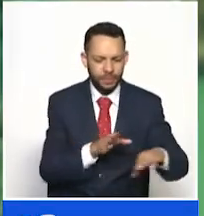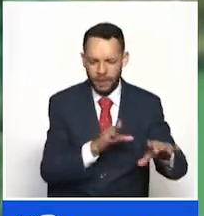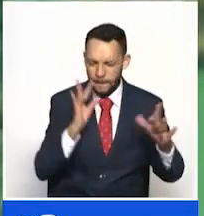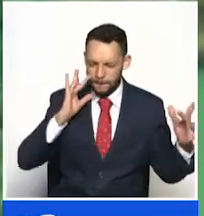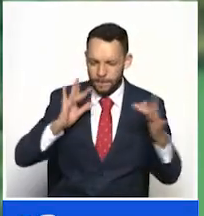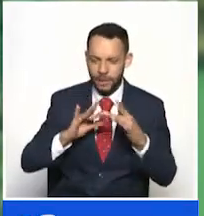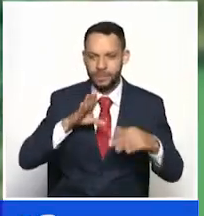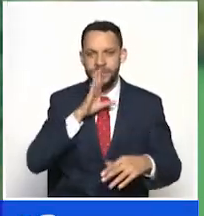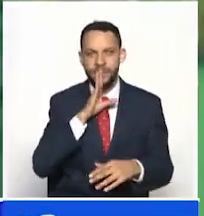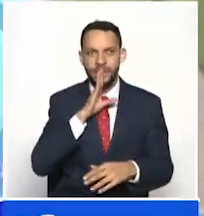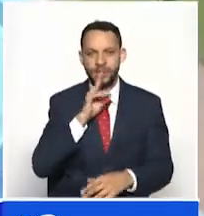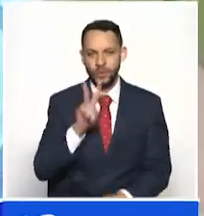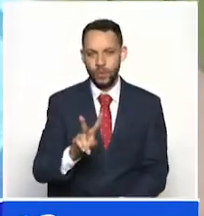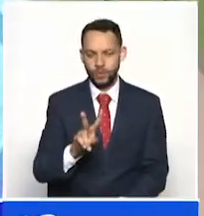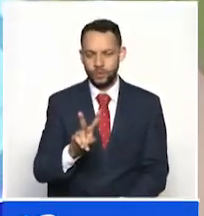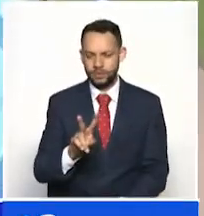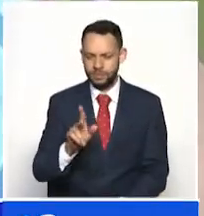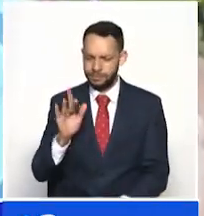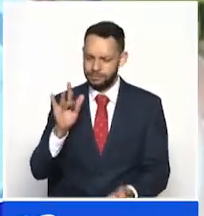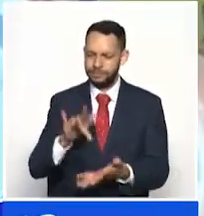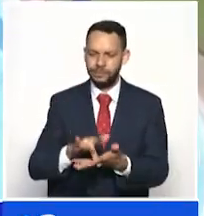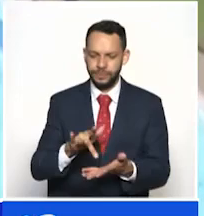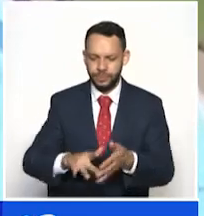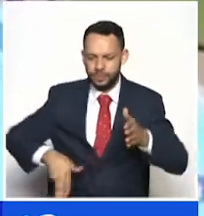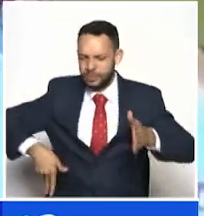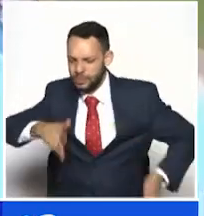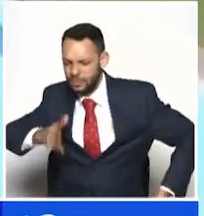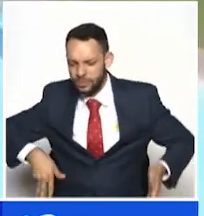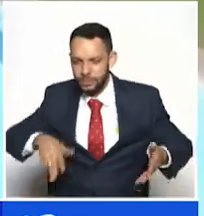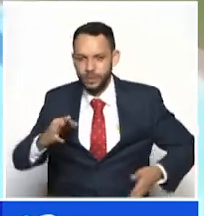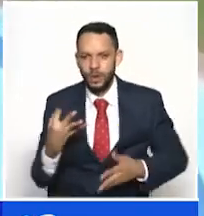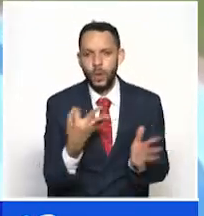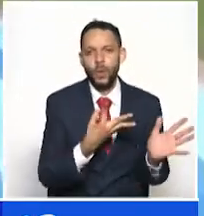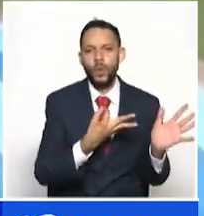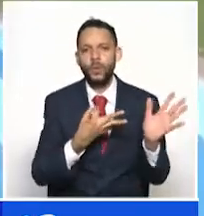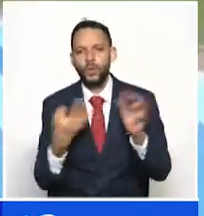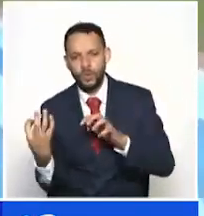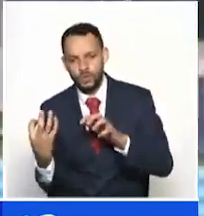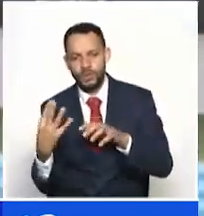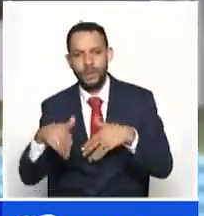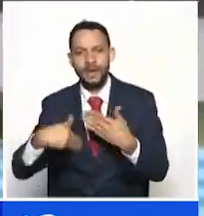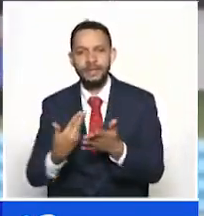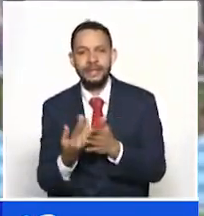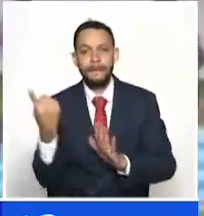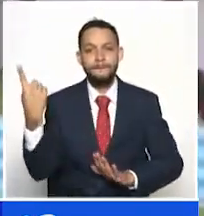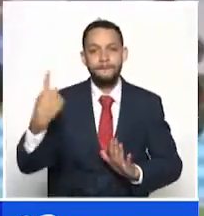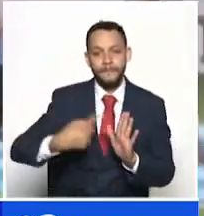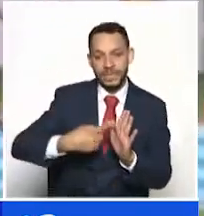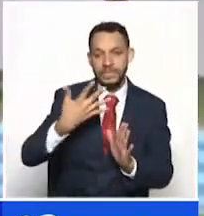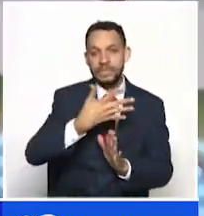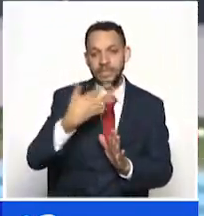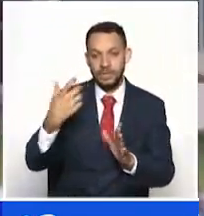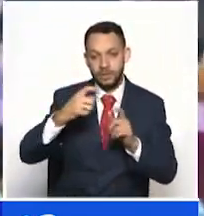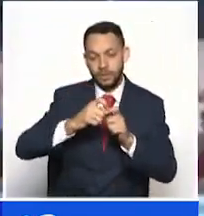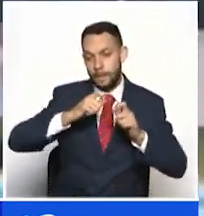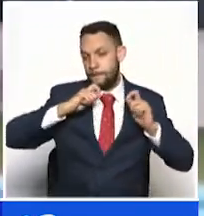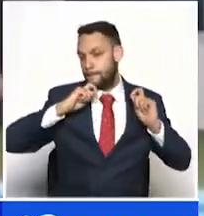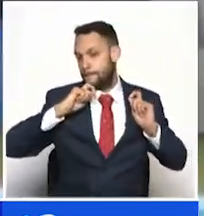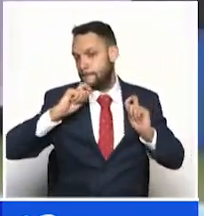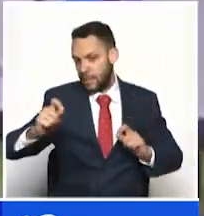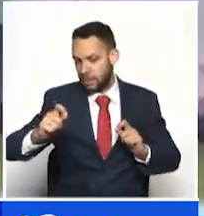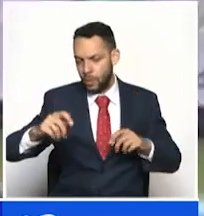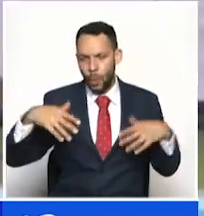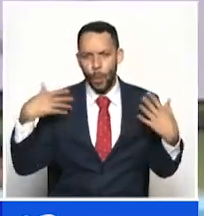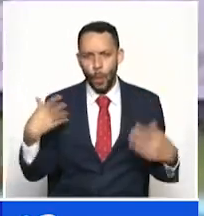representado por dos atletas que participaron en pruebas como los 800 y 1.500 metros planos en varones y 5.000 metros planos y